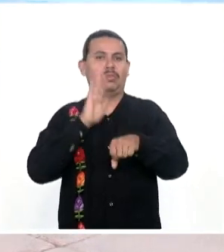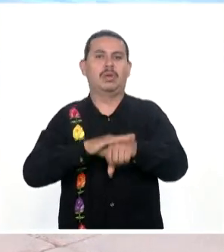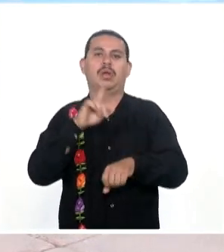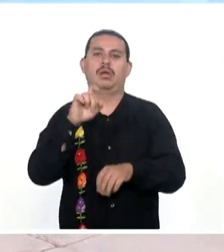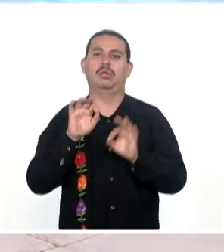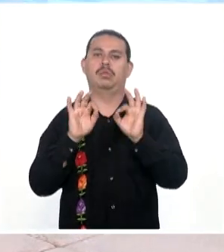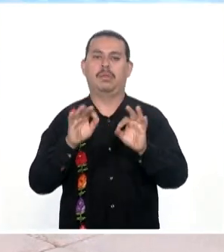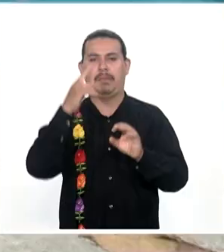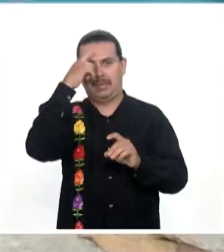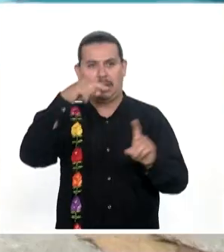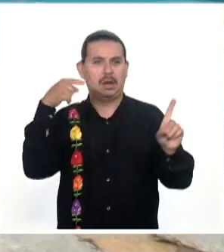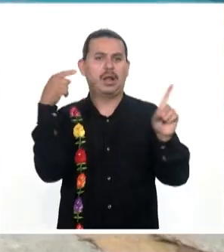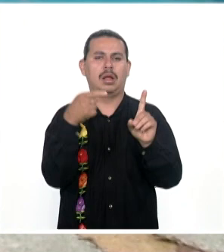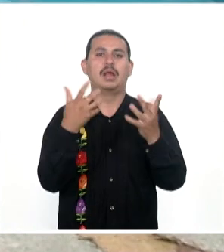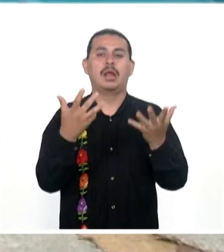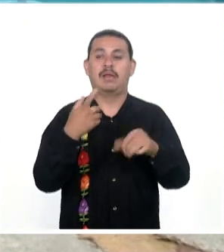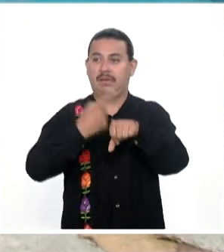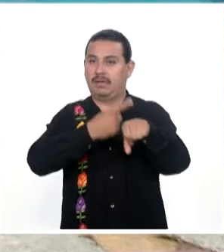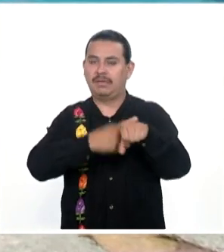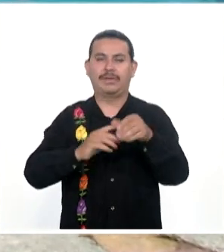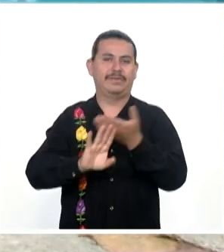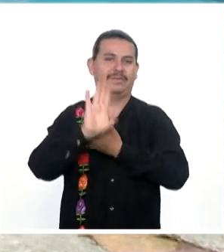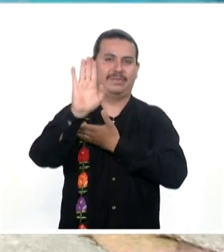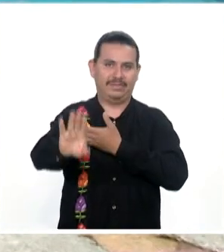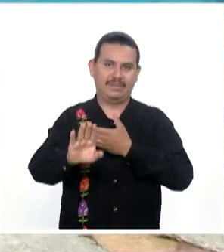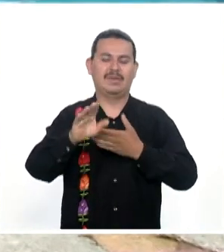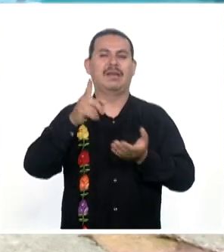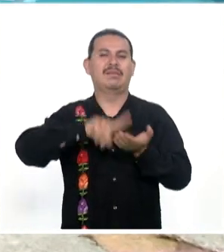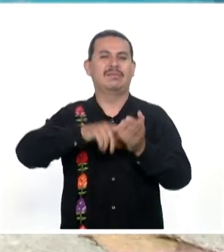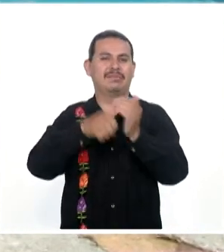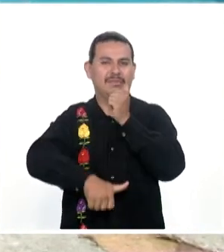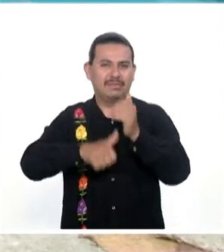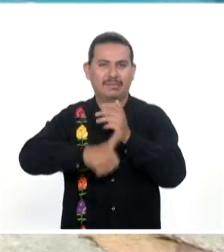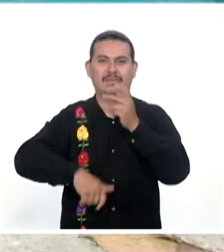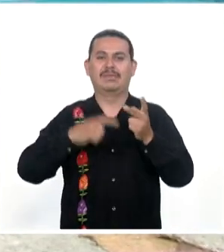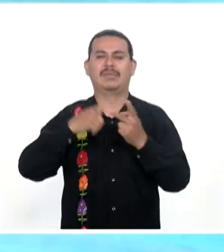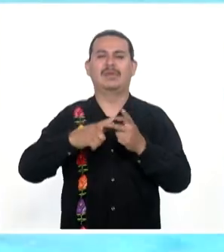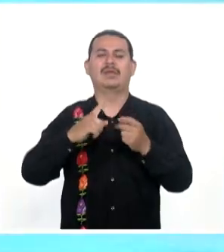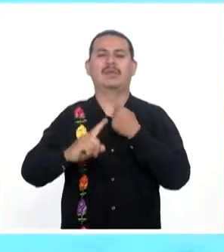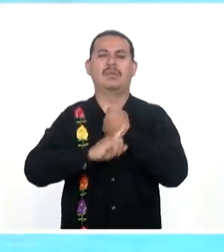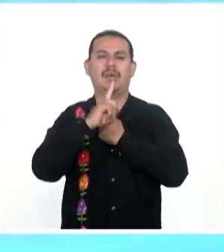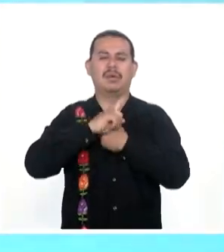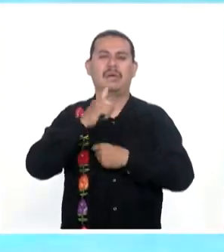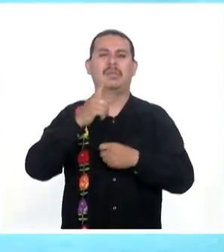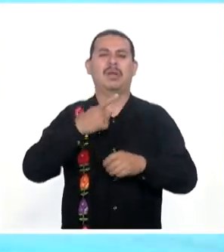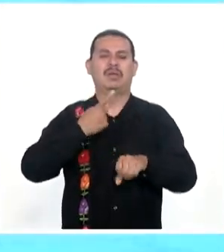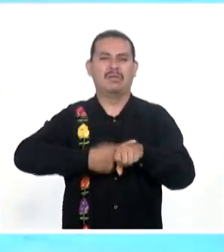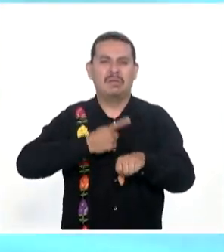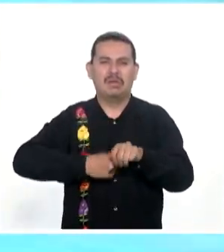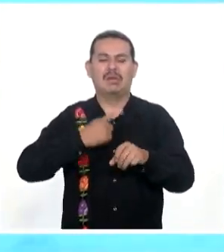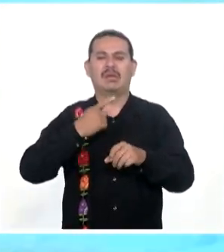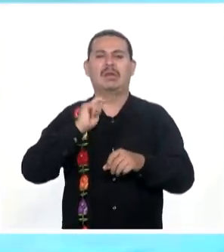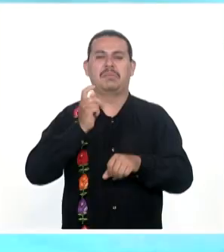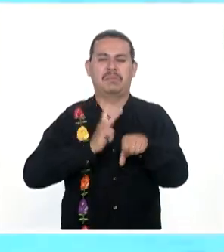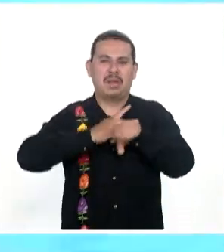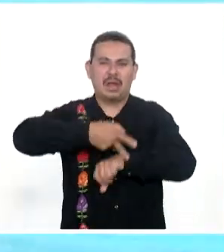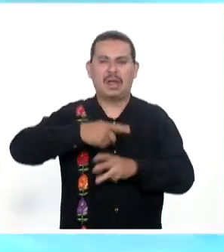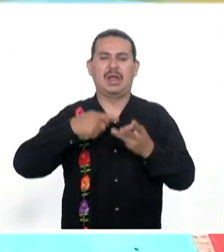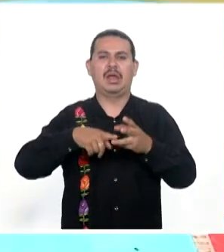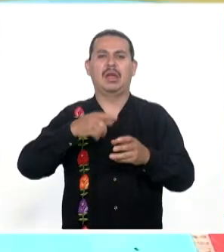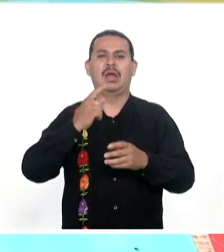La calidad Del agua Con el objetivo De evitar Enfermedades Gastrointestinales Conjuntivitis Afectaciones A la piel